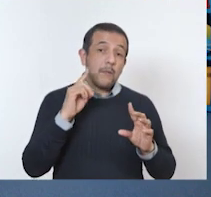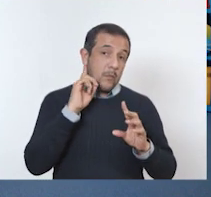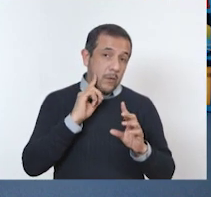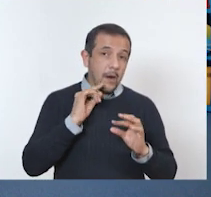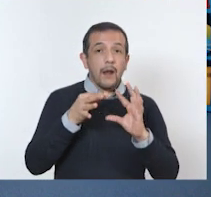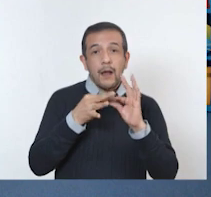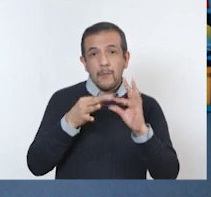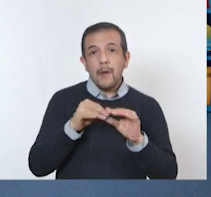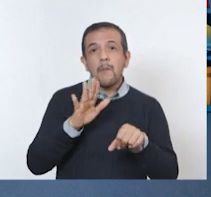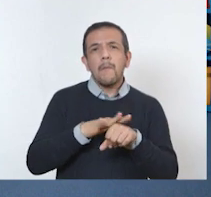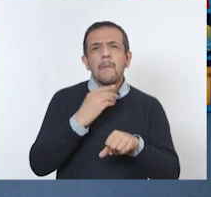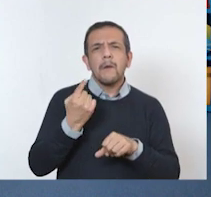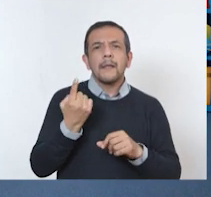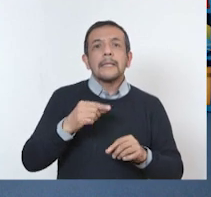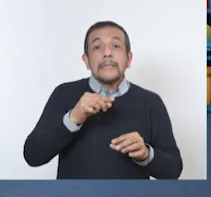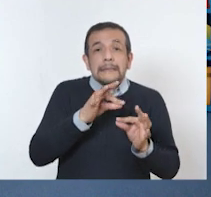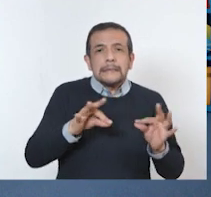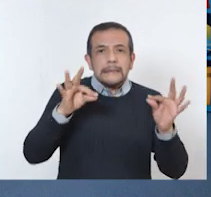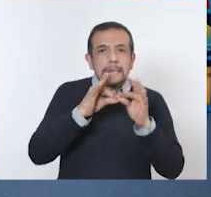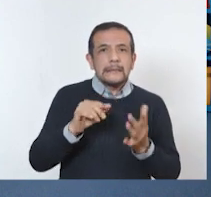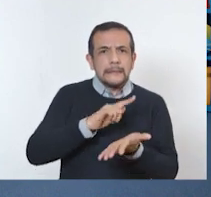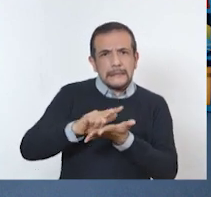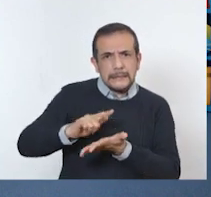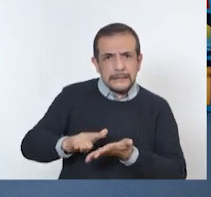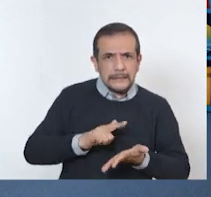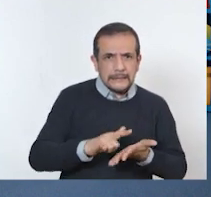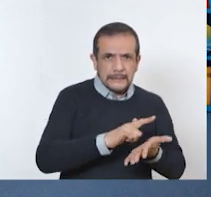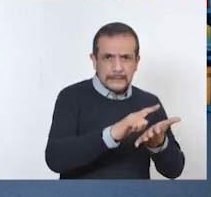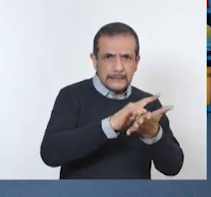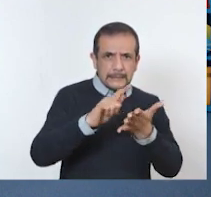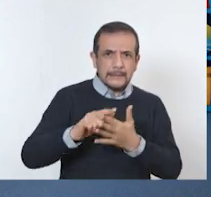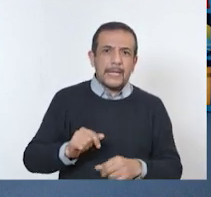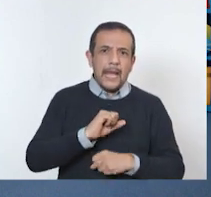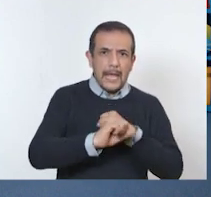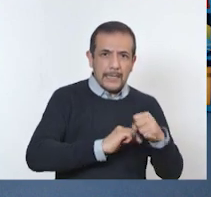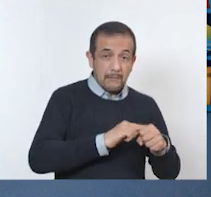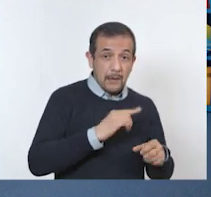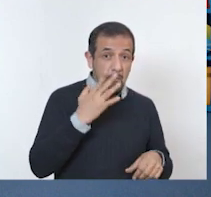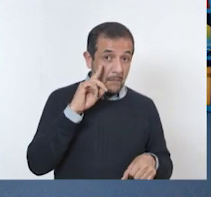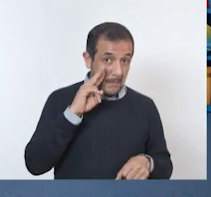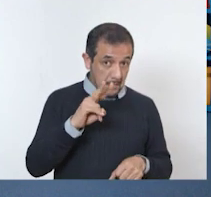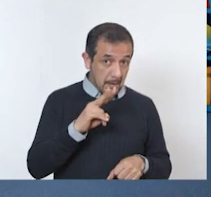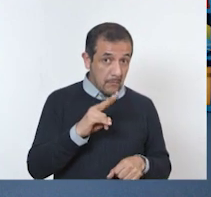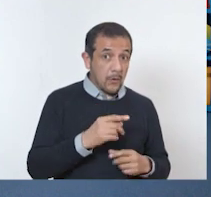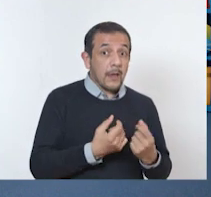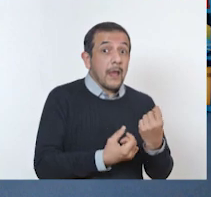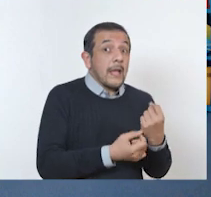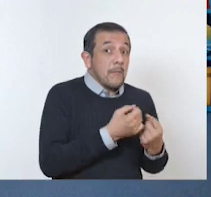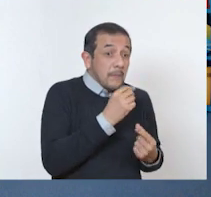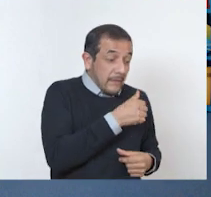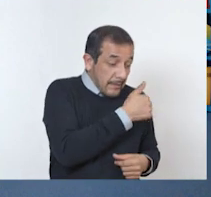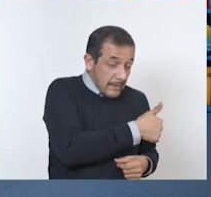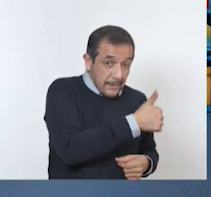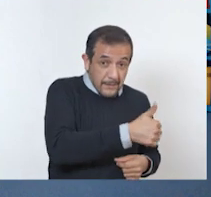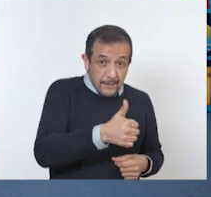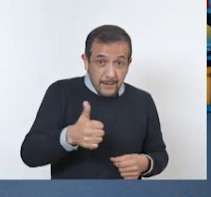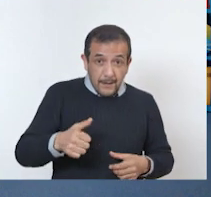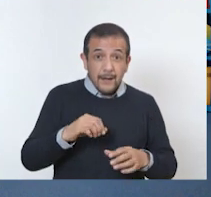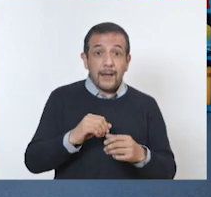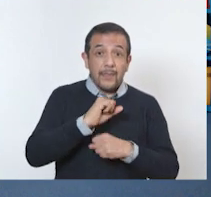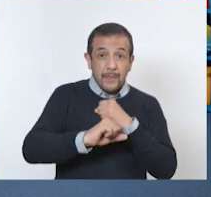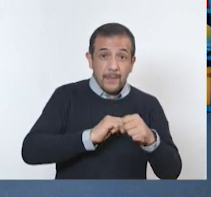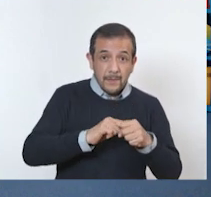tener medidas de higiene distintas con distintos animales, ya que cada especie le afectan distintas